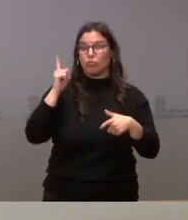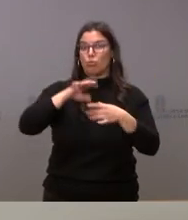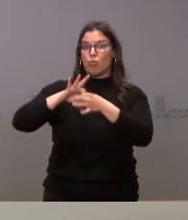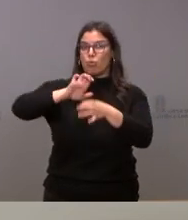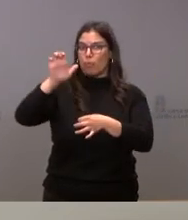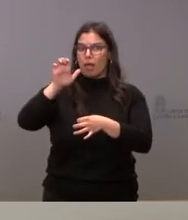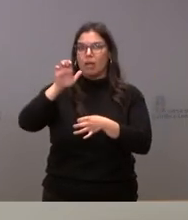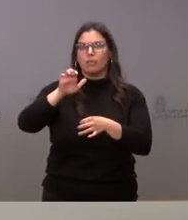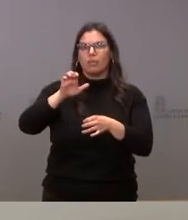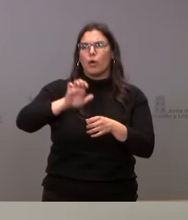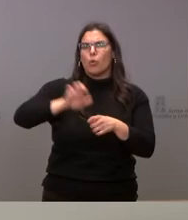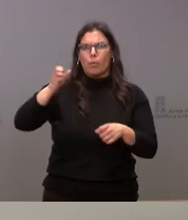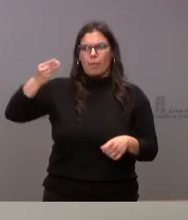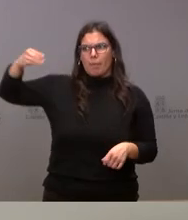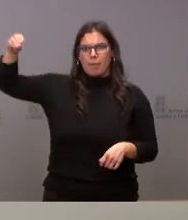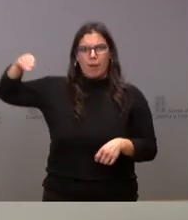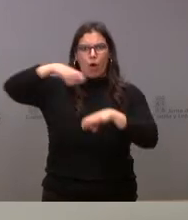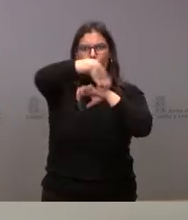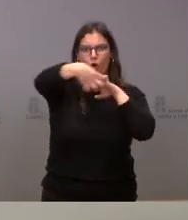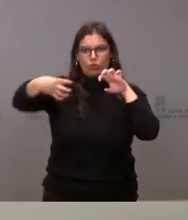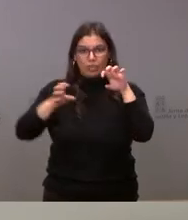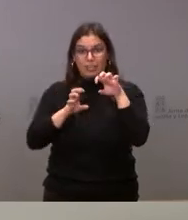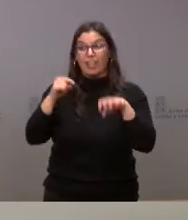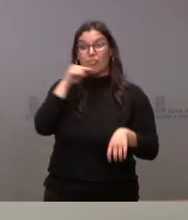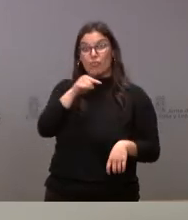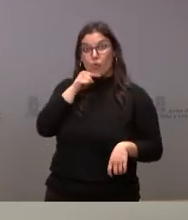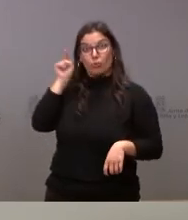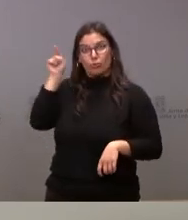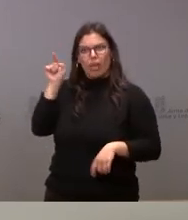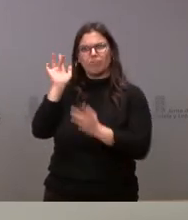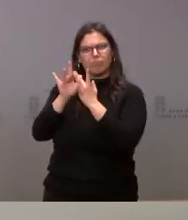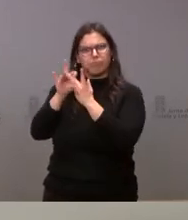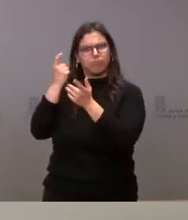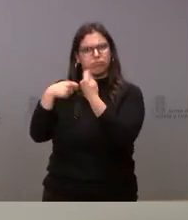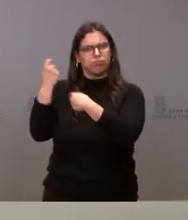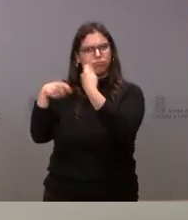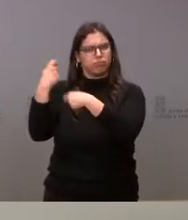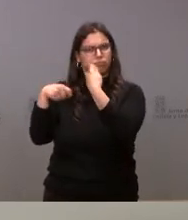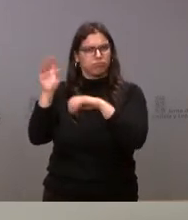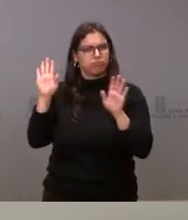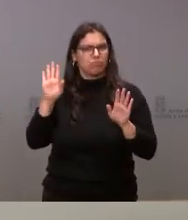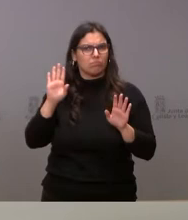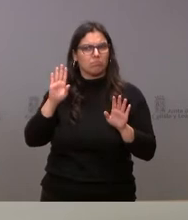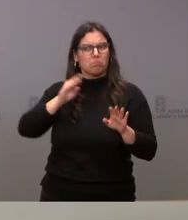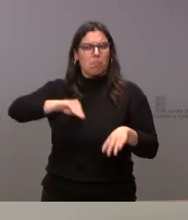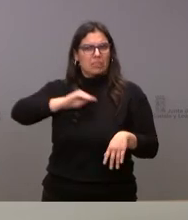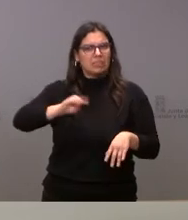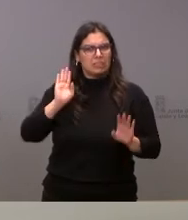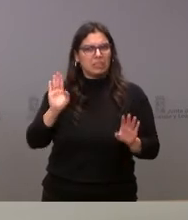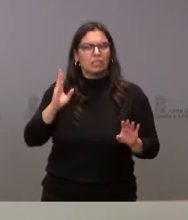Europa y al resto de continentes. Rusia había sido uno de los países donde teníamos una presencia ya